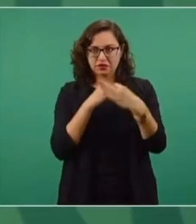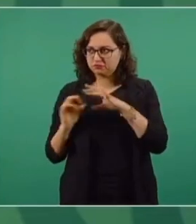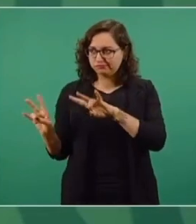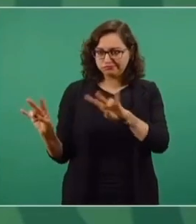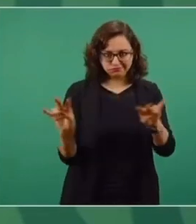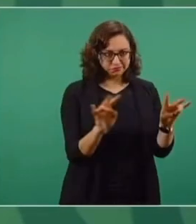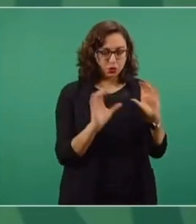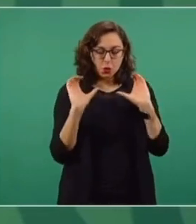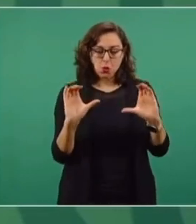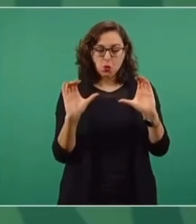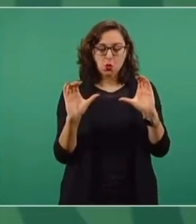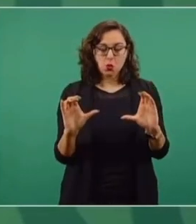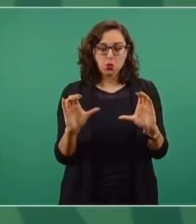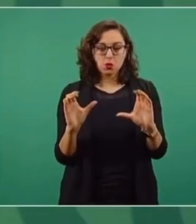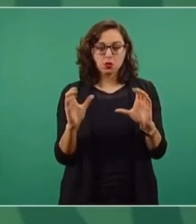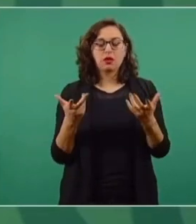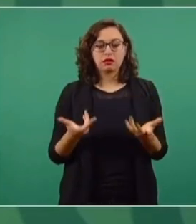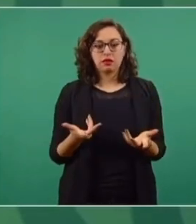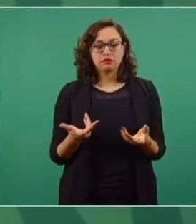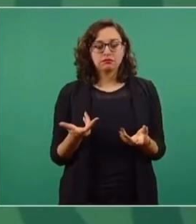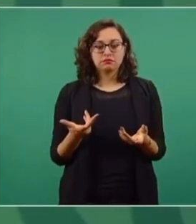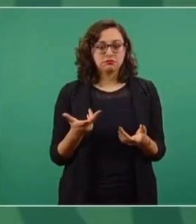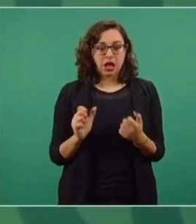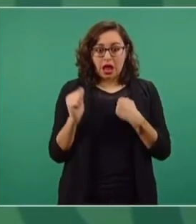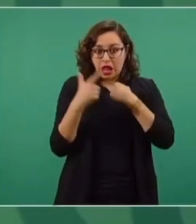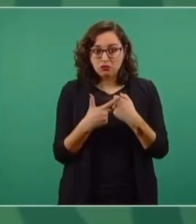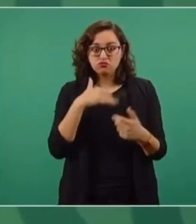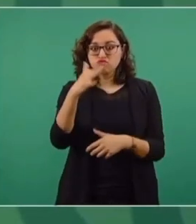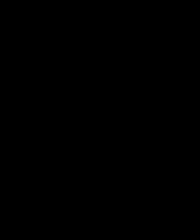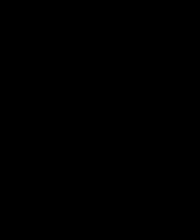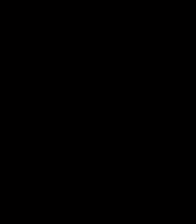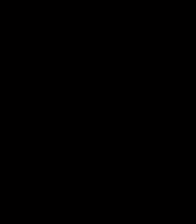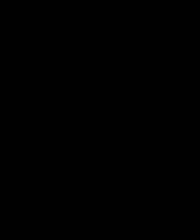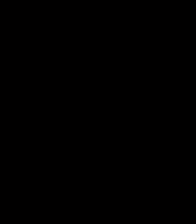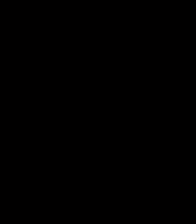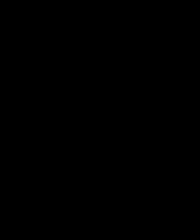y cuidando de que no haya corrupción.